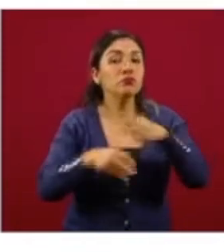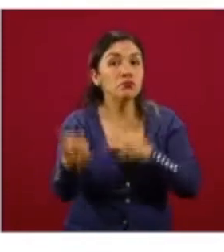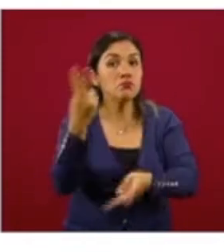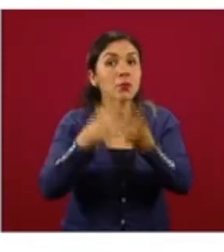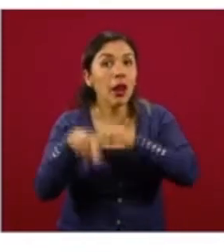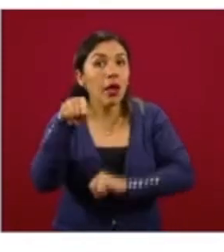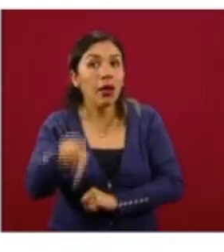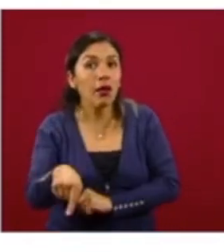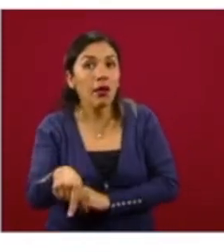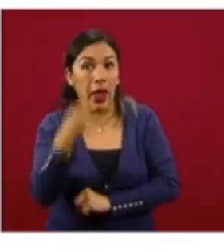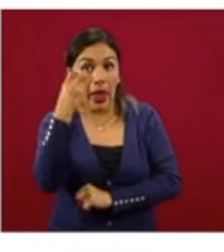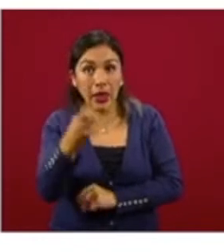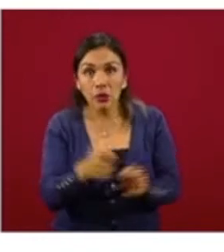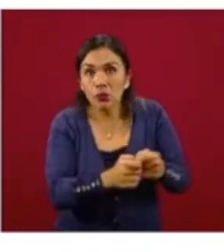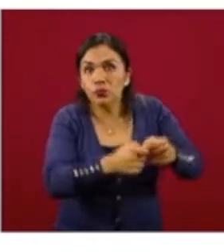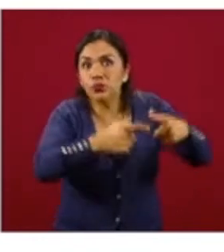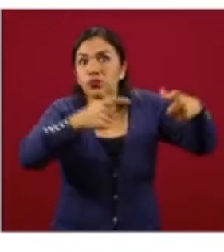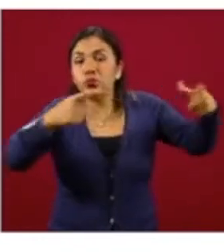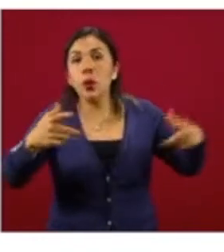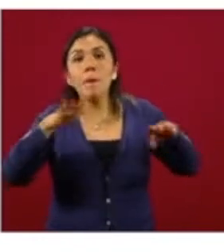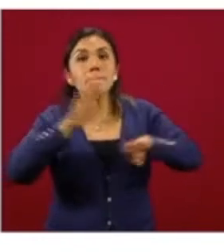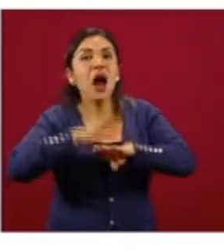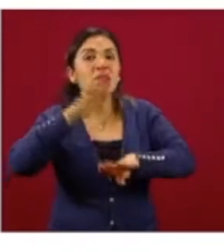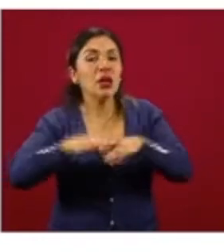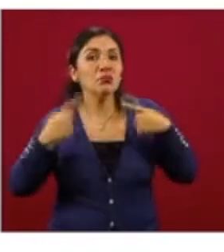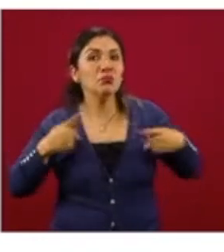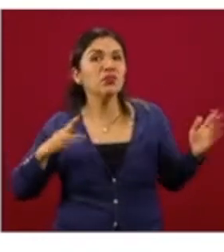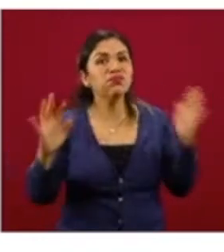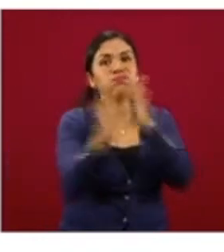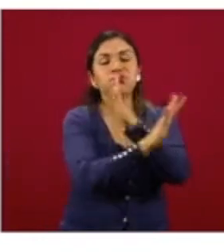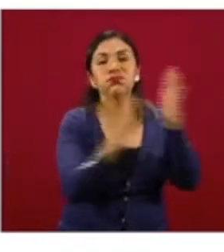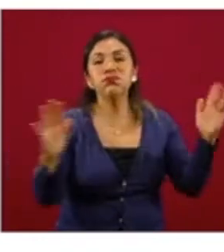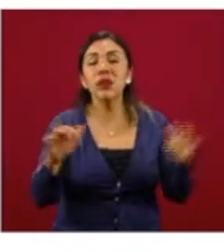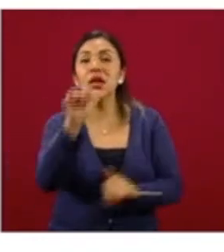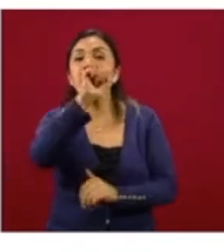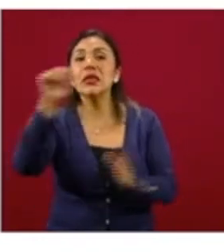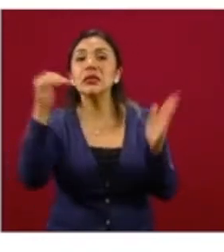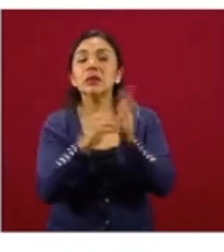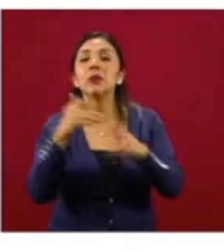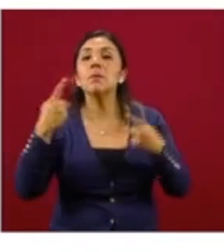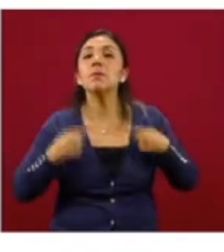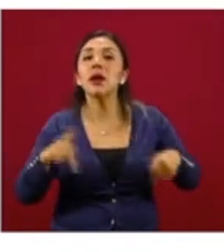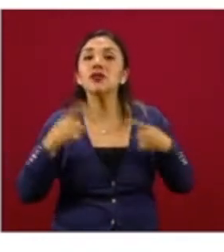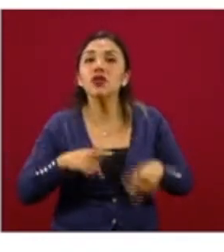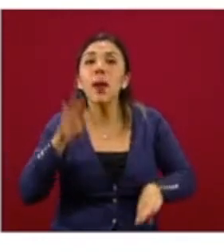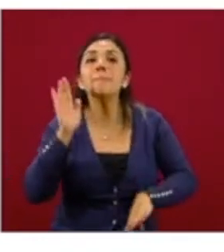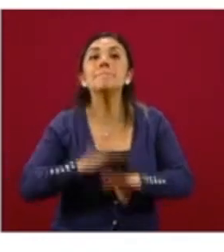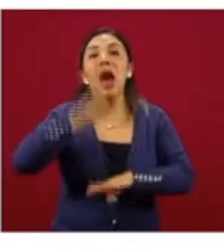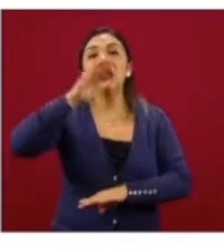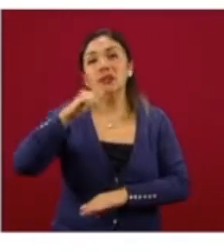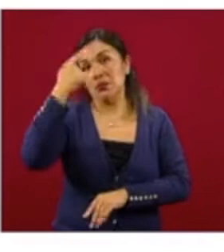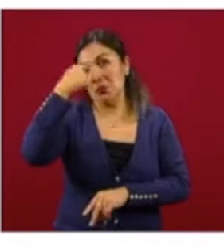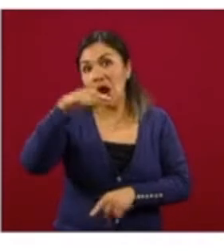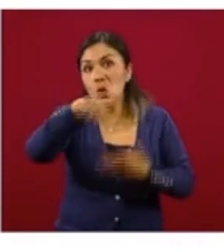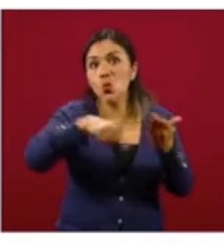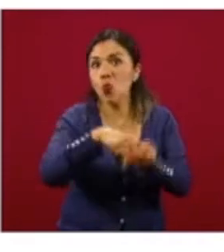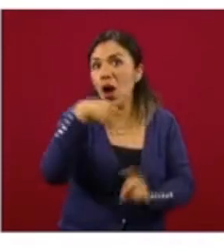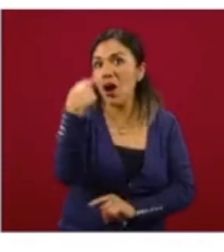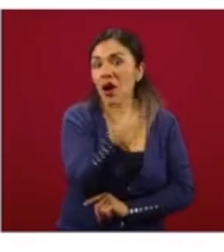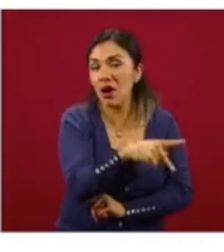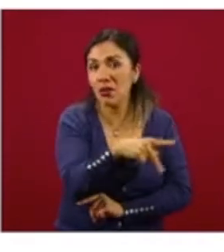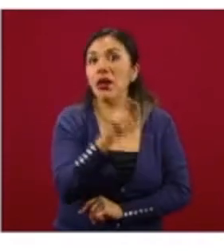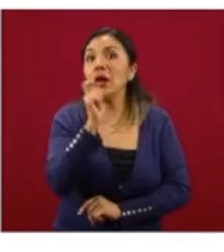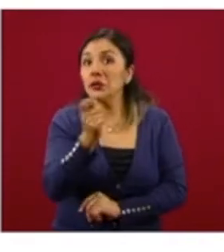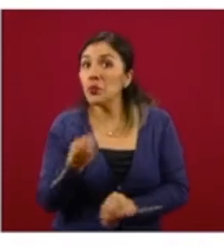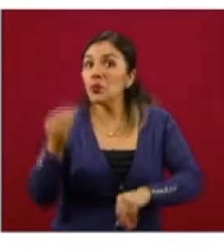Eso implica un crecimiento poblacional ahí, de 600 mil personas adicionales a la zona, que además